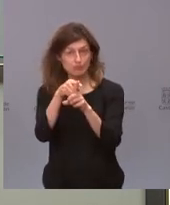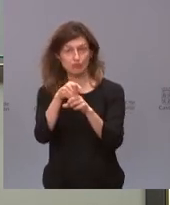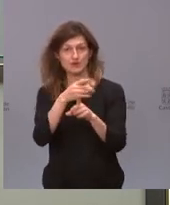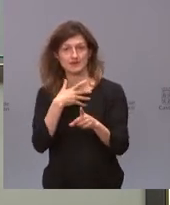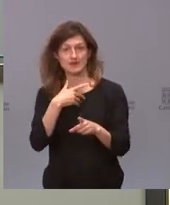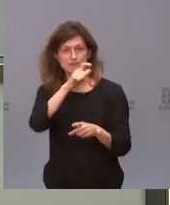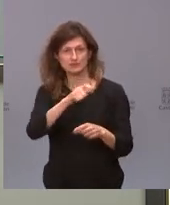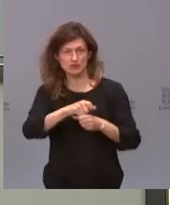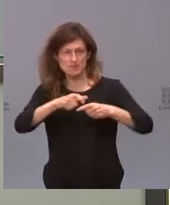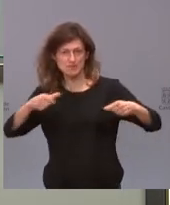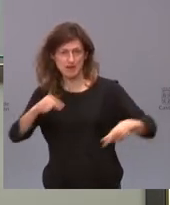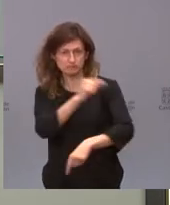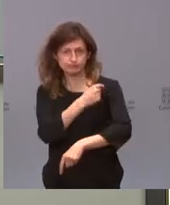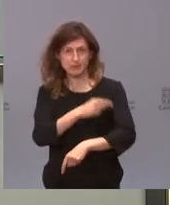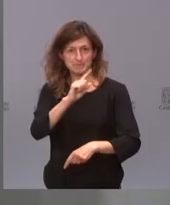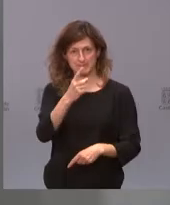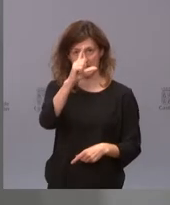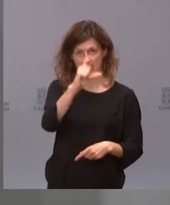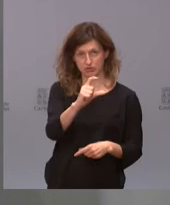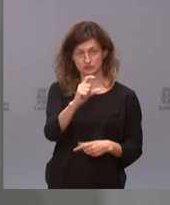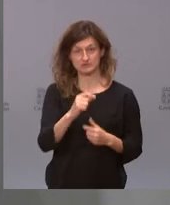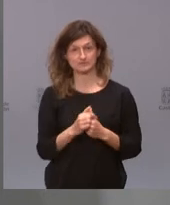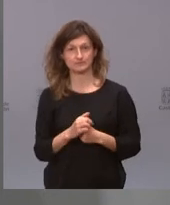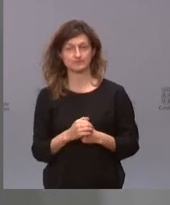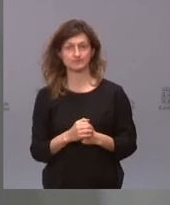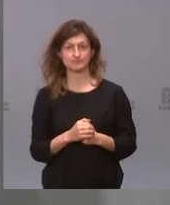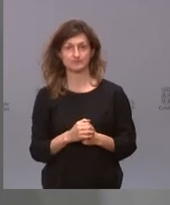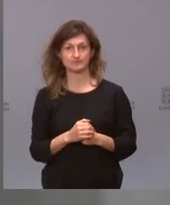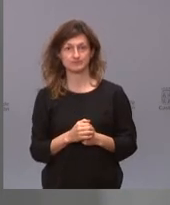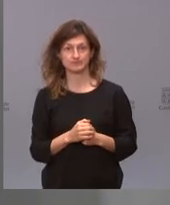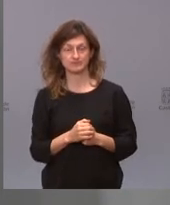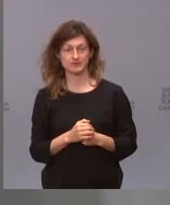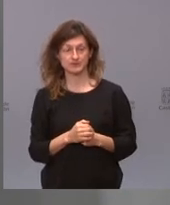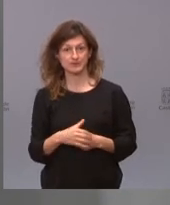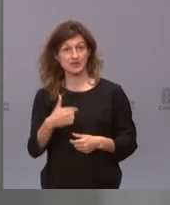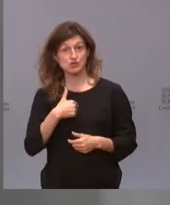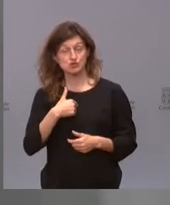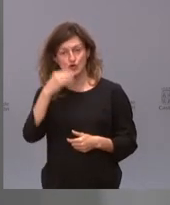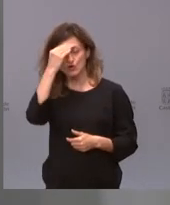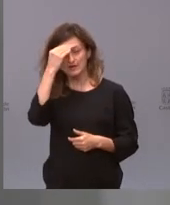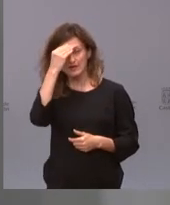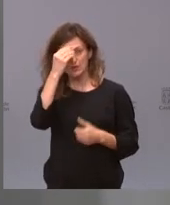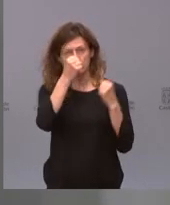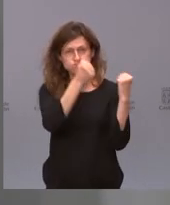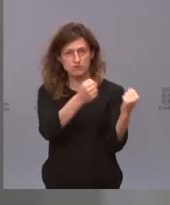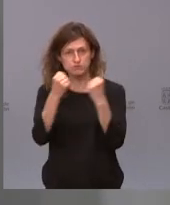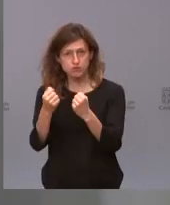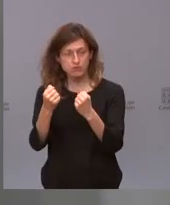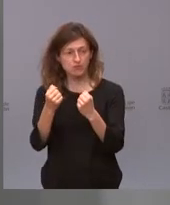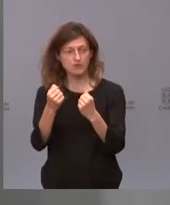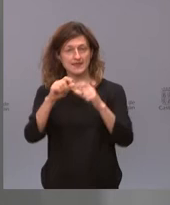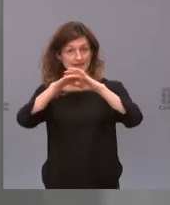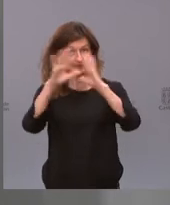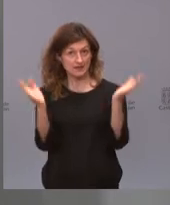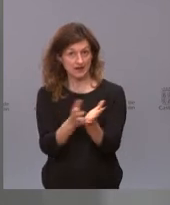al mayor número de personas a primera dosis. A ver, Fauci, que es uno de los expertos en este tema a nivel